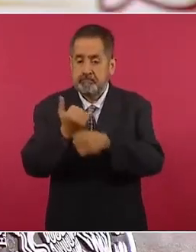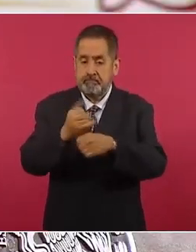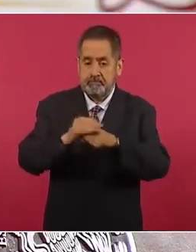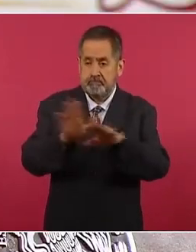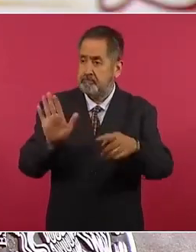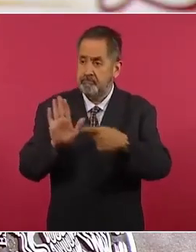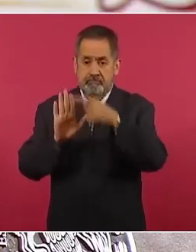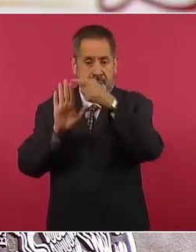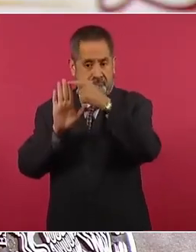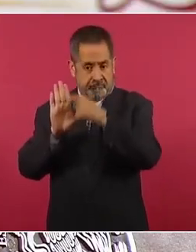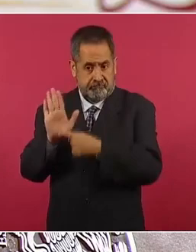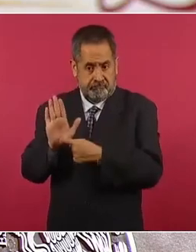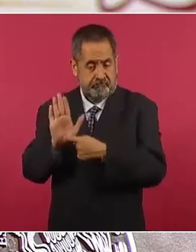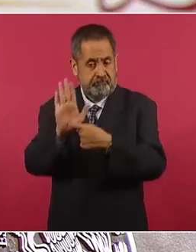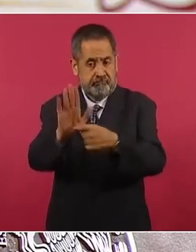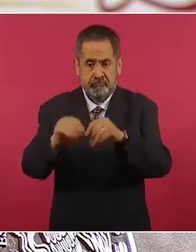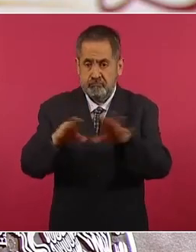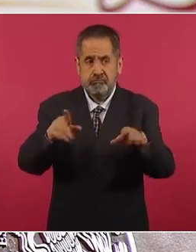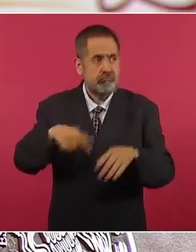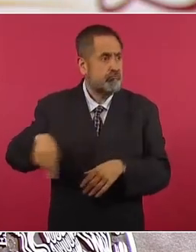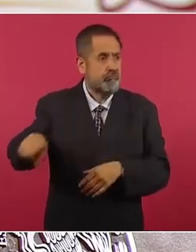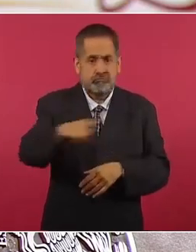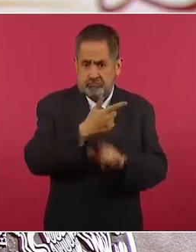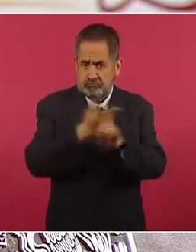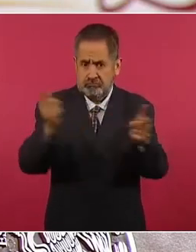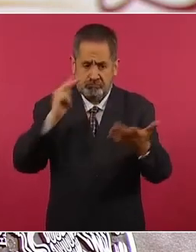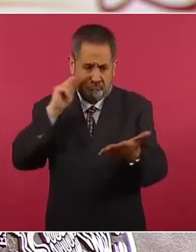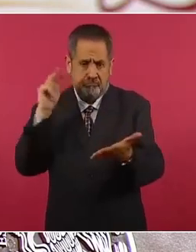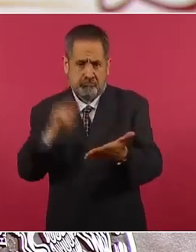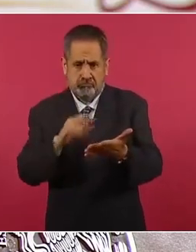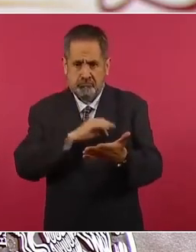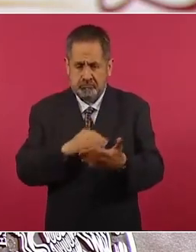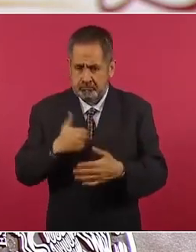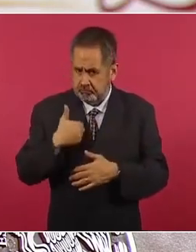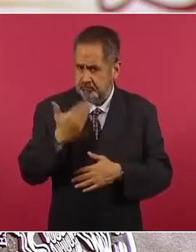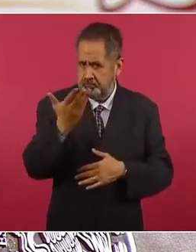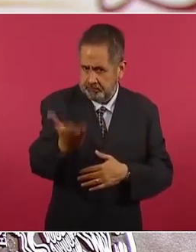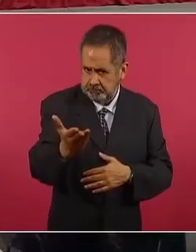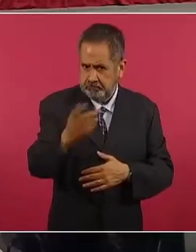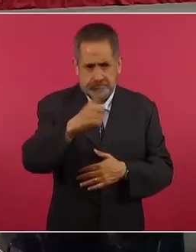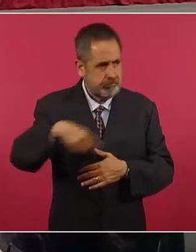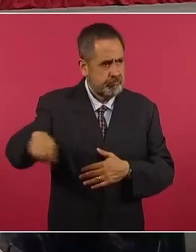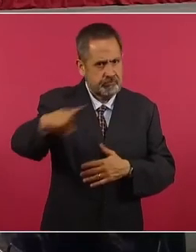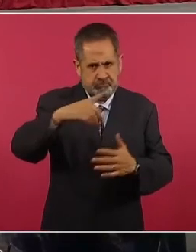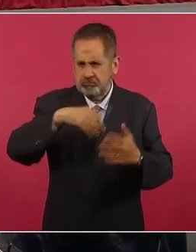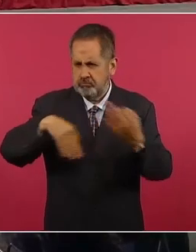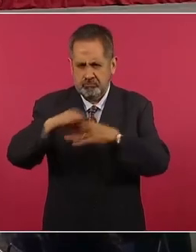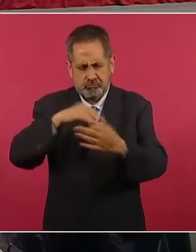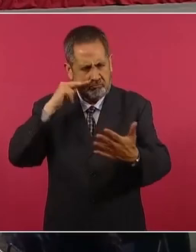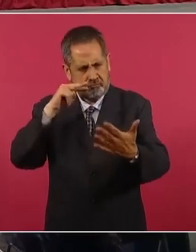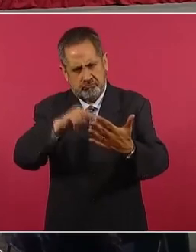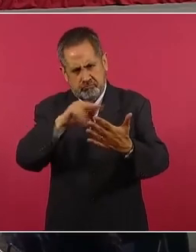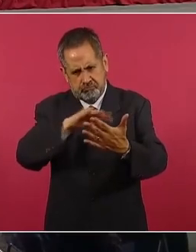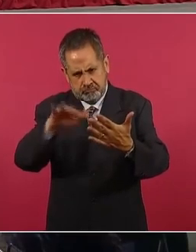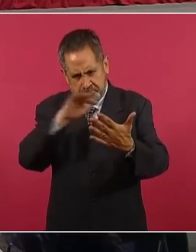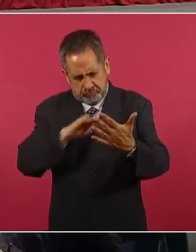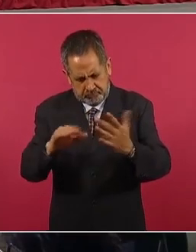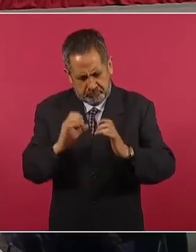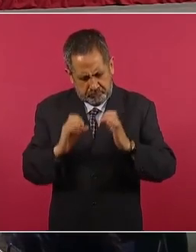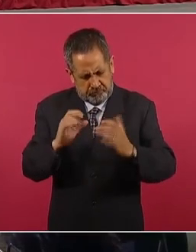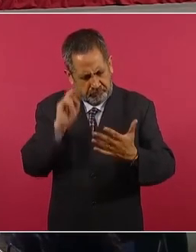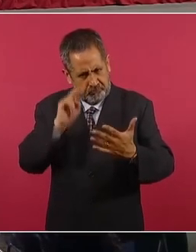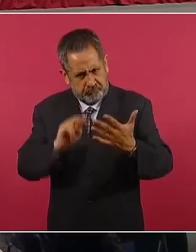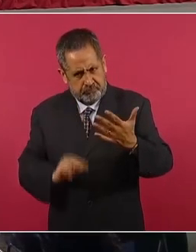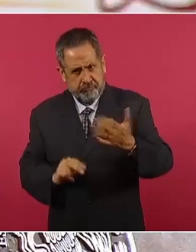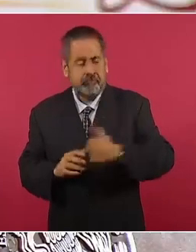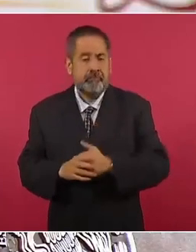instruido, es público y pedimos que se lea con cuidado. La finalidad de la Comisión para la Verdad